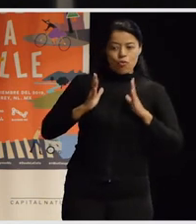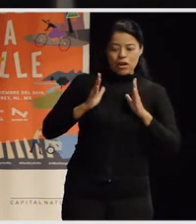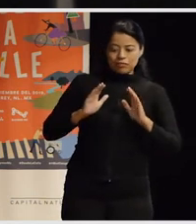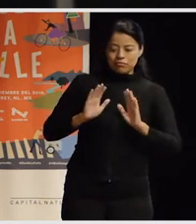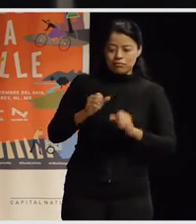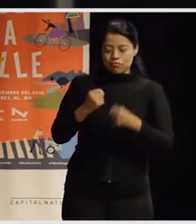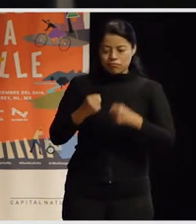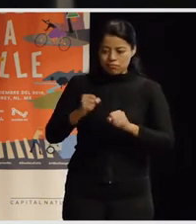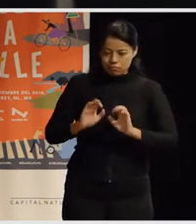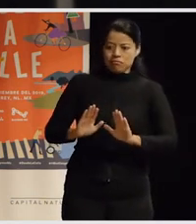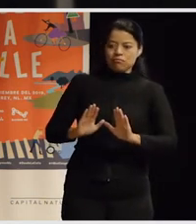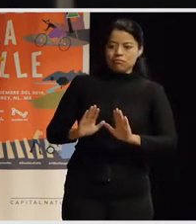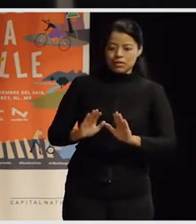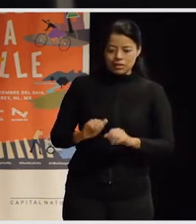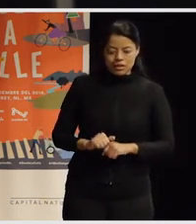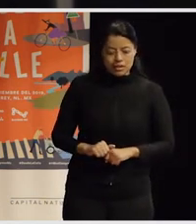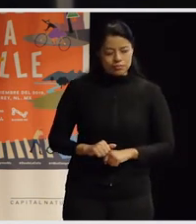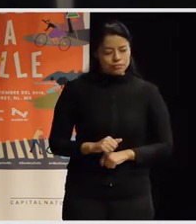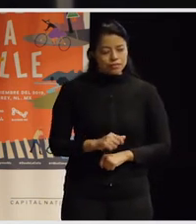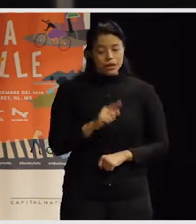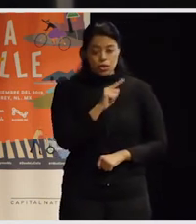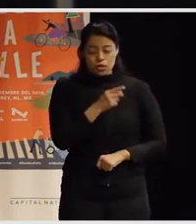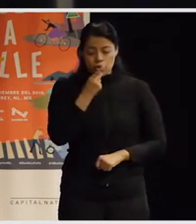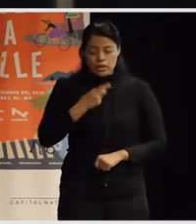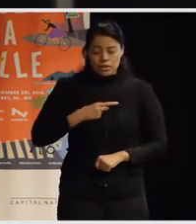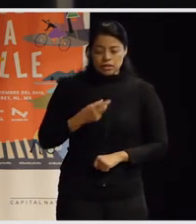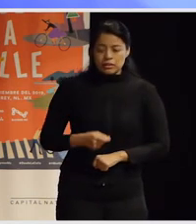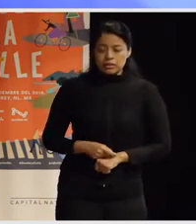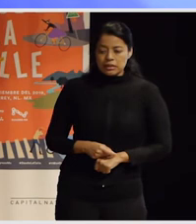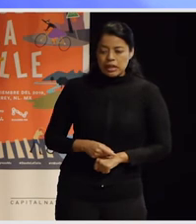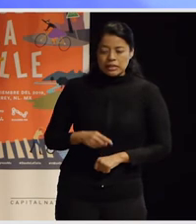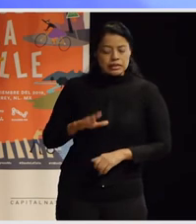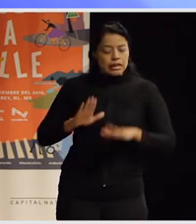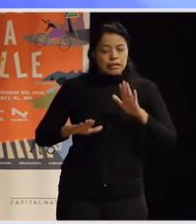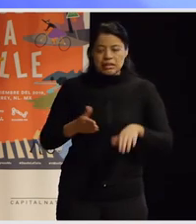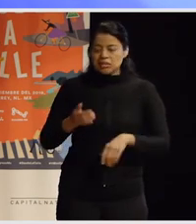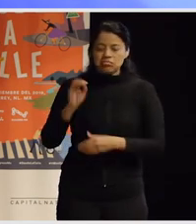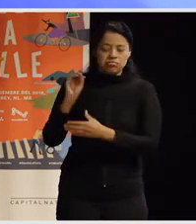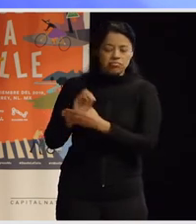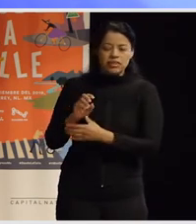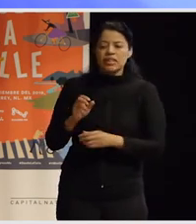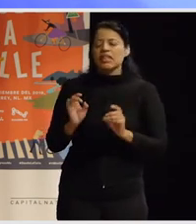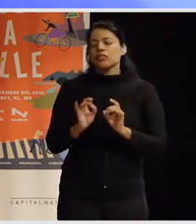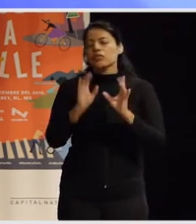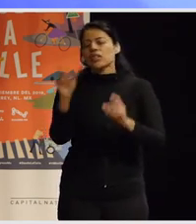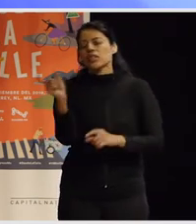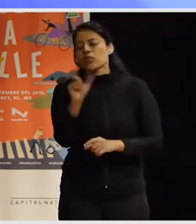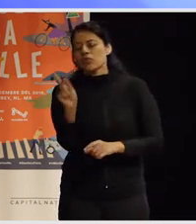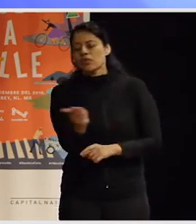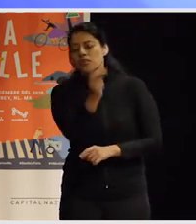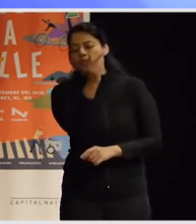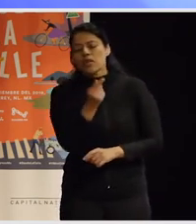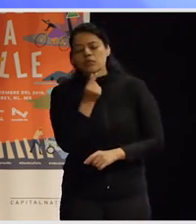planteabas y que a veces no necesariamente tomamos en cuenta es qué pasa cuando les preguntamos a los niños y a las